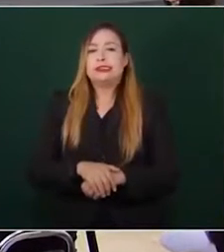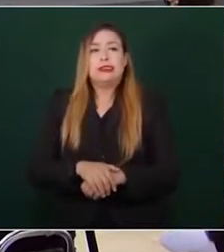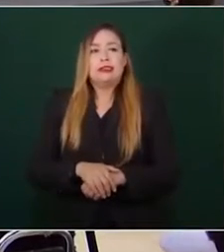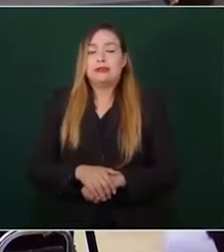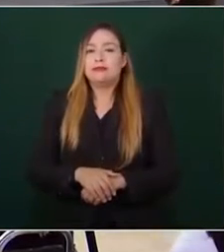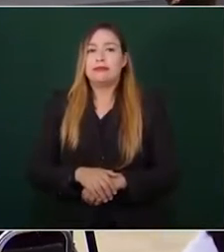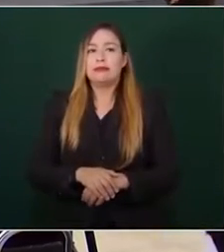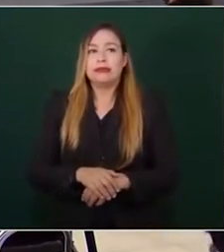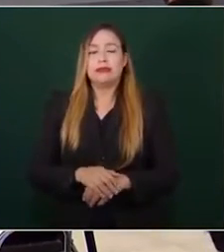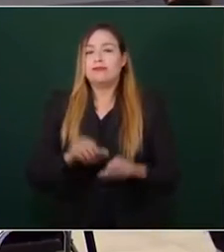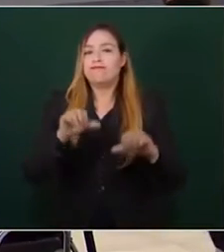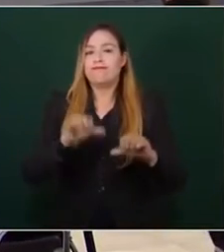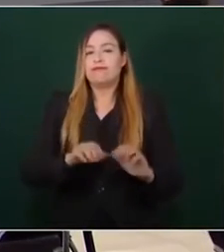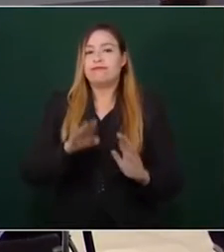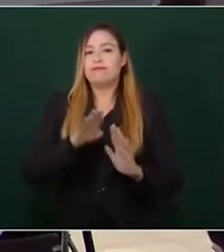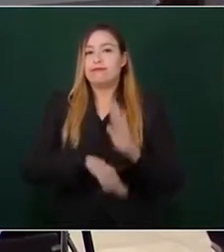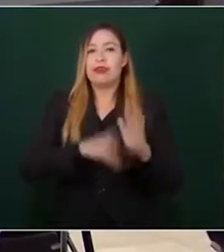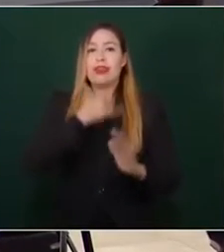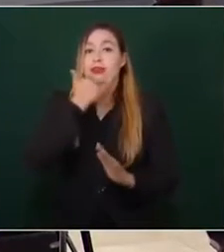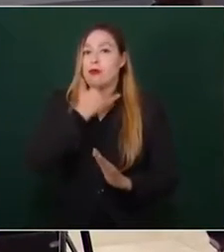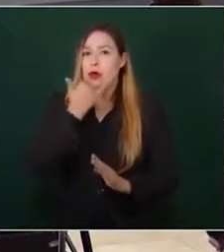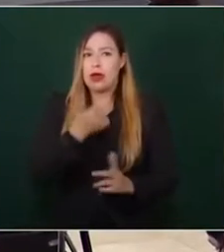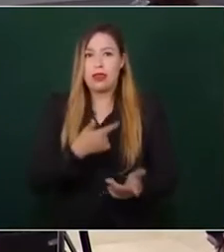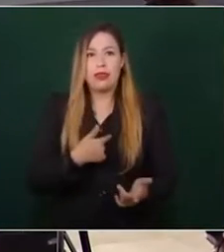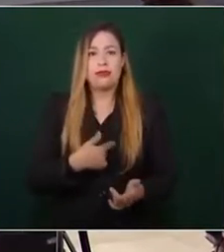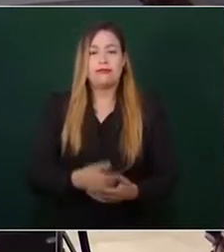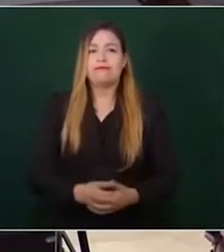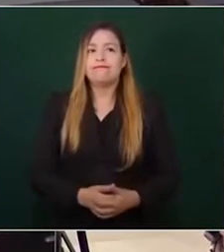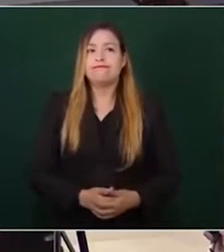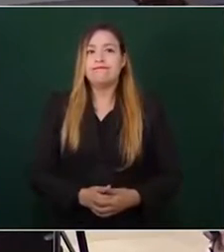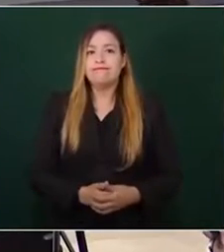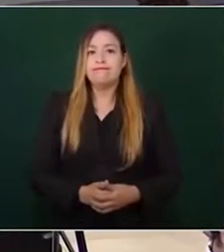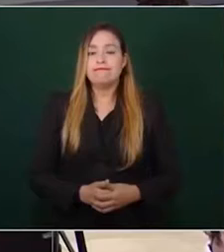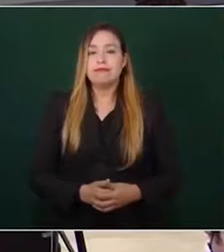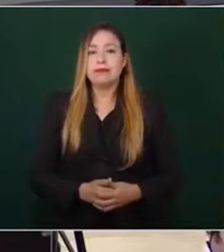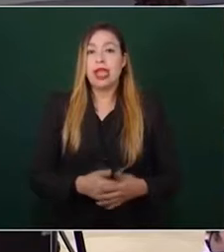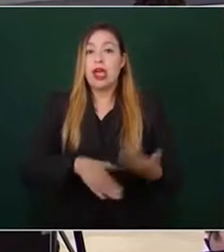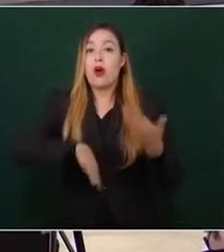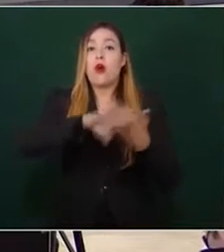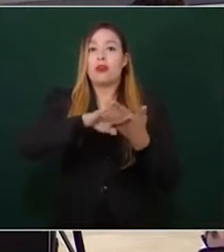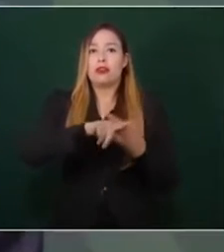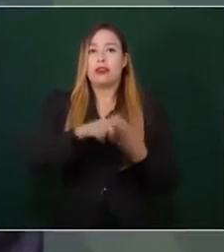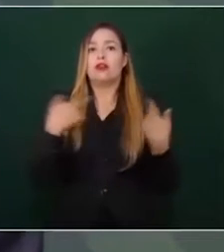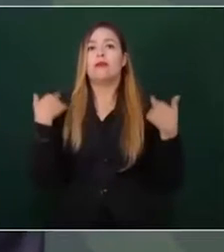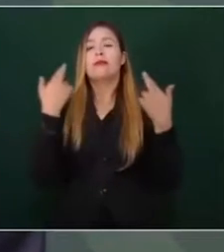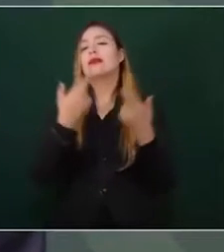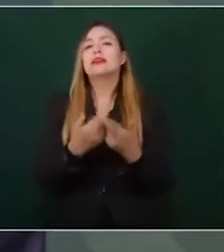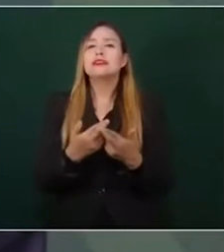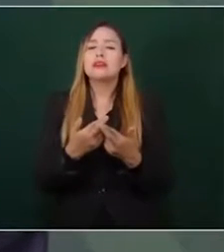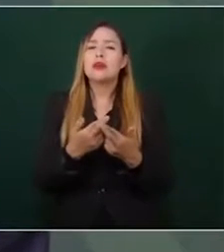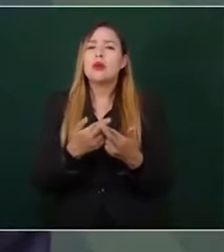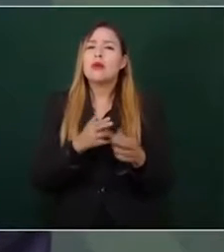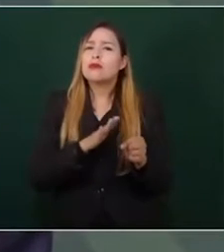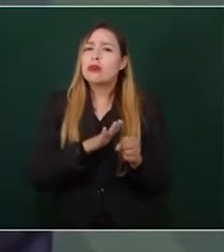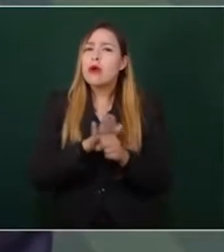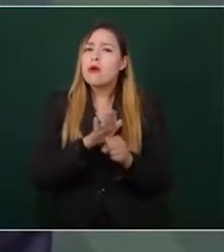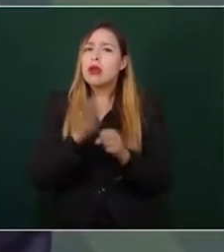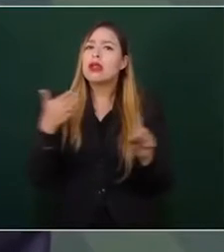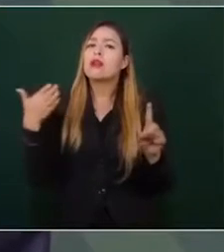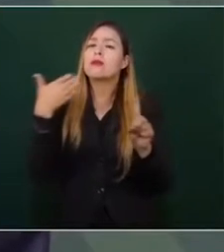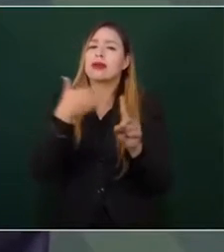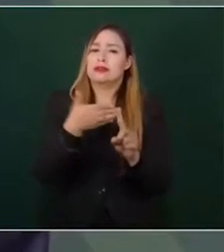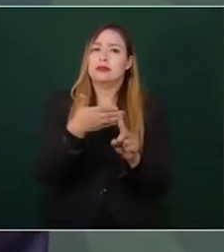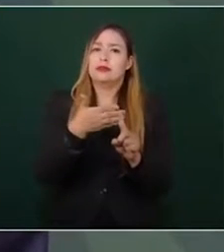maestras, de los maestros, porque se tenía como propósito, ese era el fondo, la